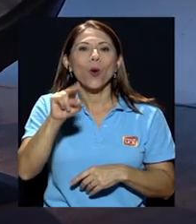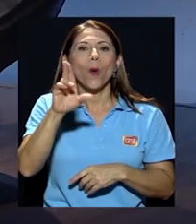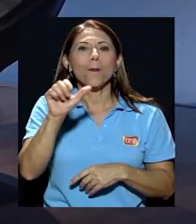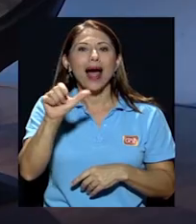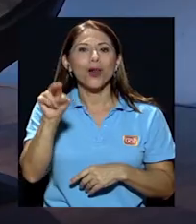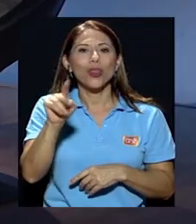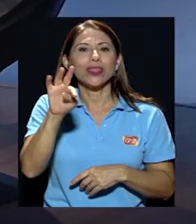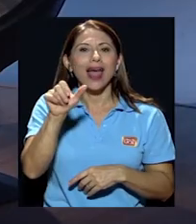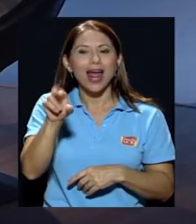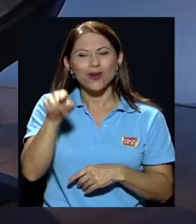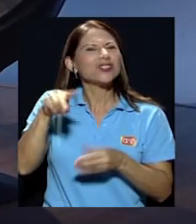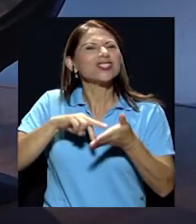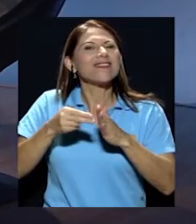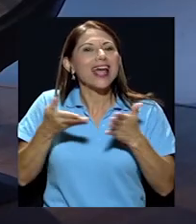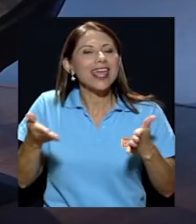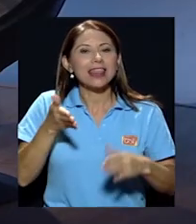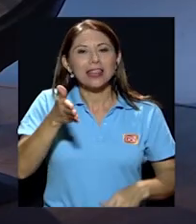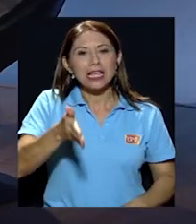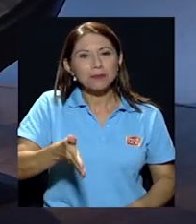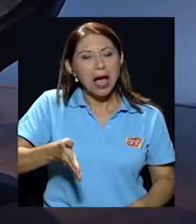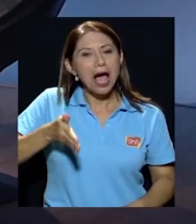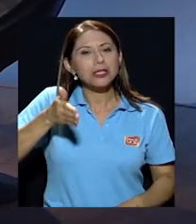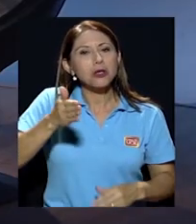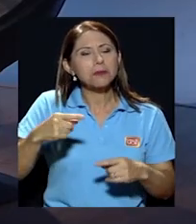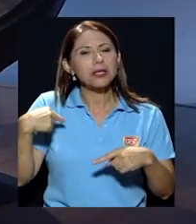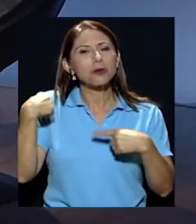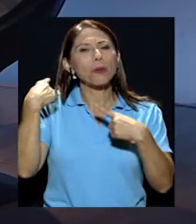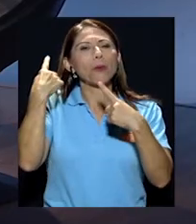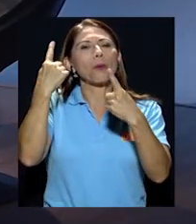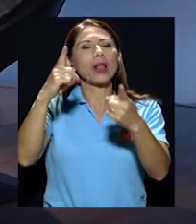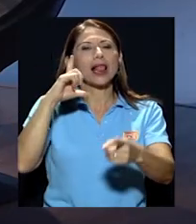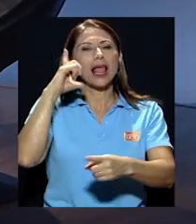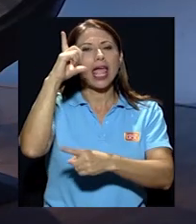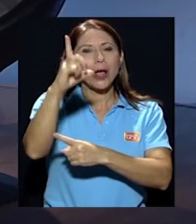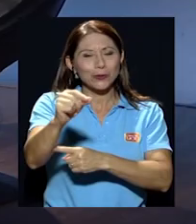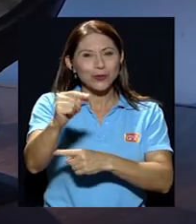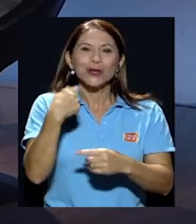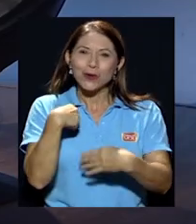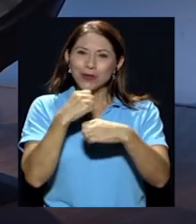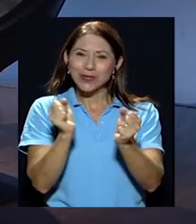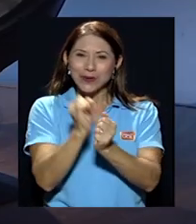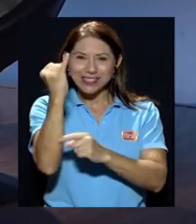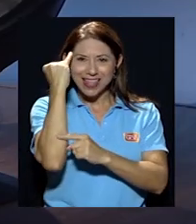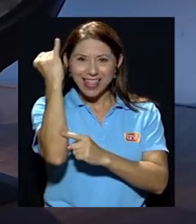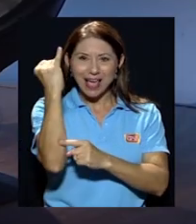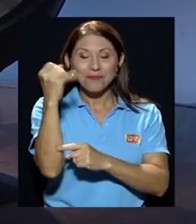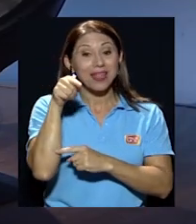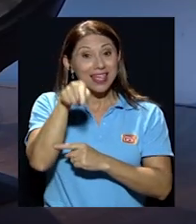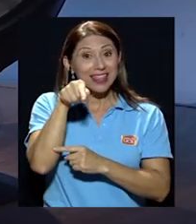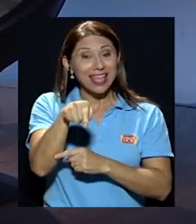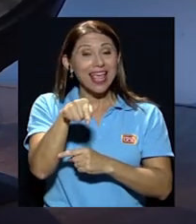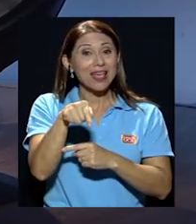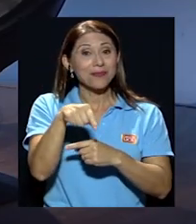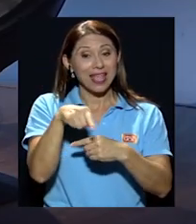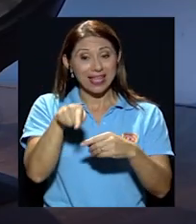Y lo hice con esa idea de que pudiera tener un poco de pozo en la